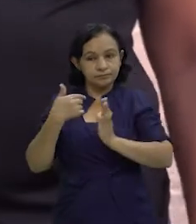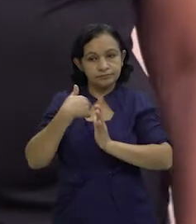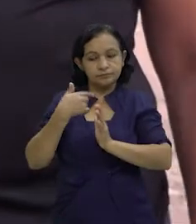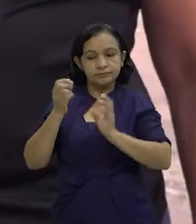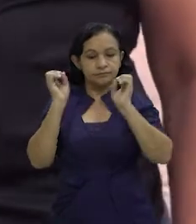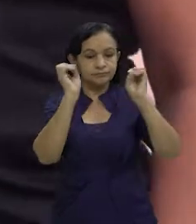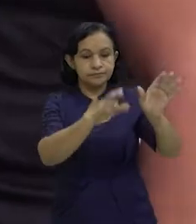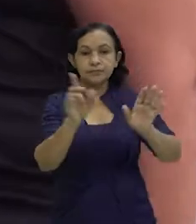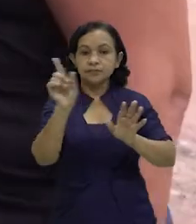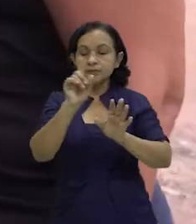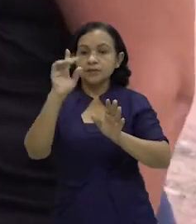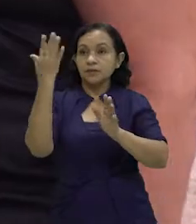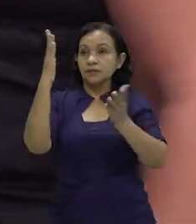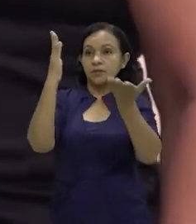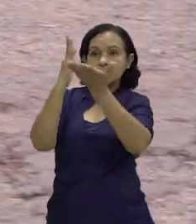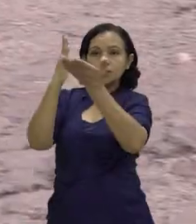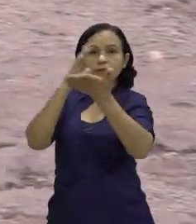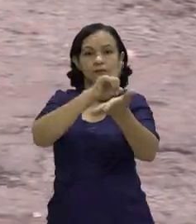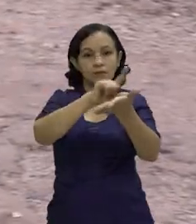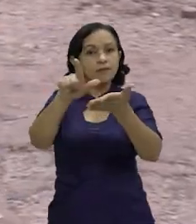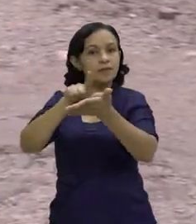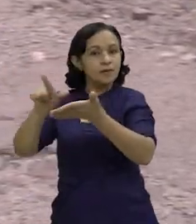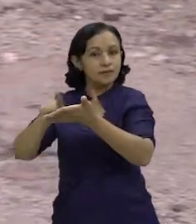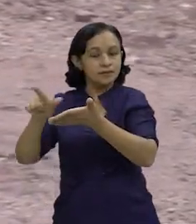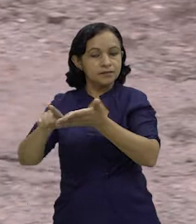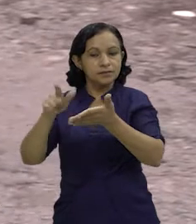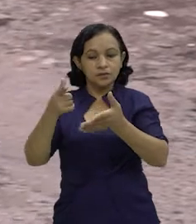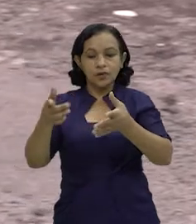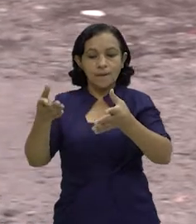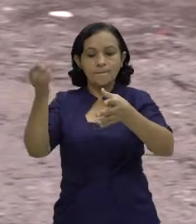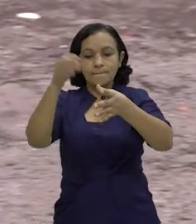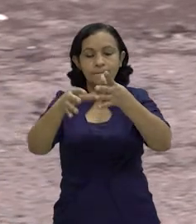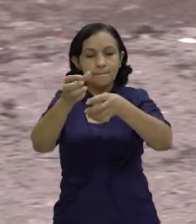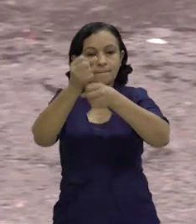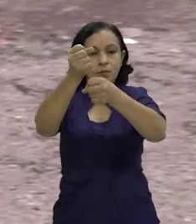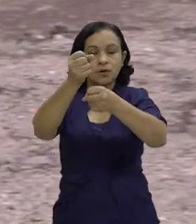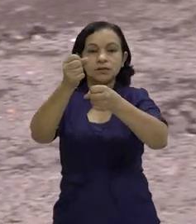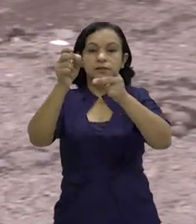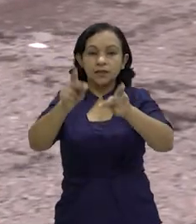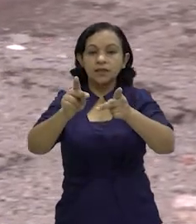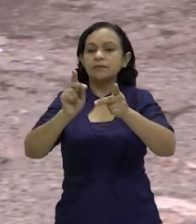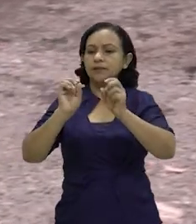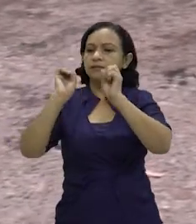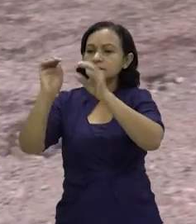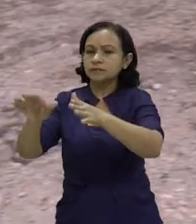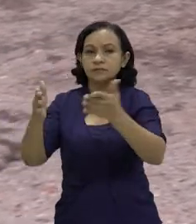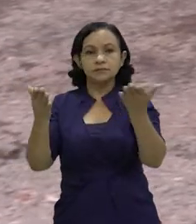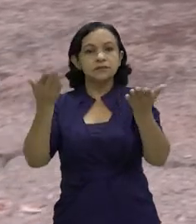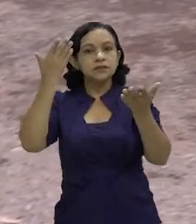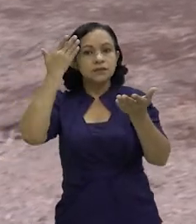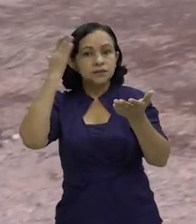yo no la tiro. día esto se chapodó, mire, está limpio porque ya yo las metí en bolsa y la señora mandó a botar lo que se tenía,